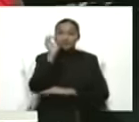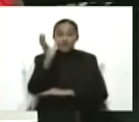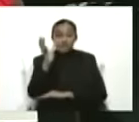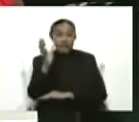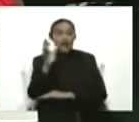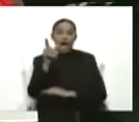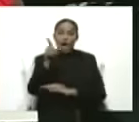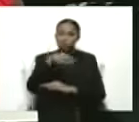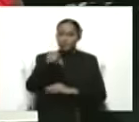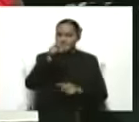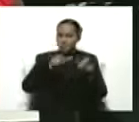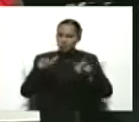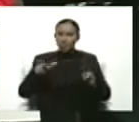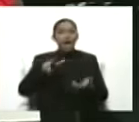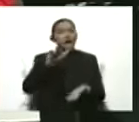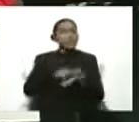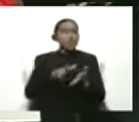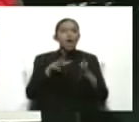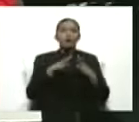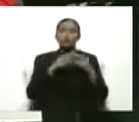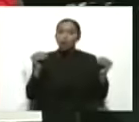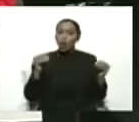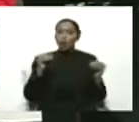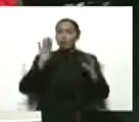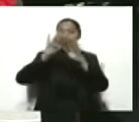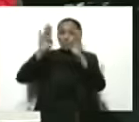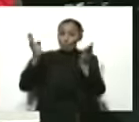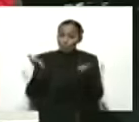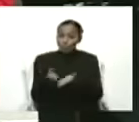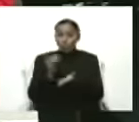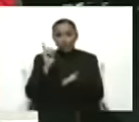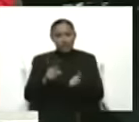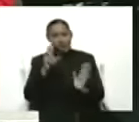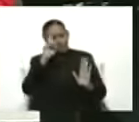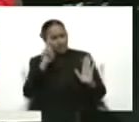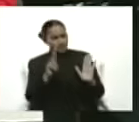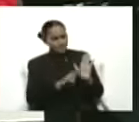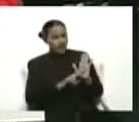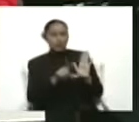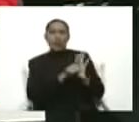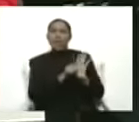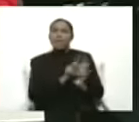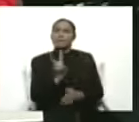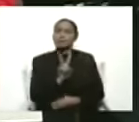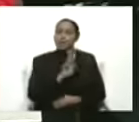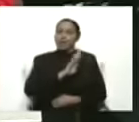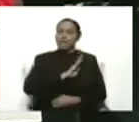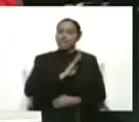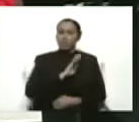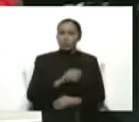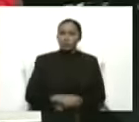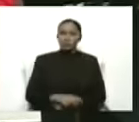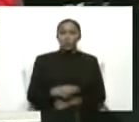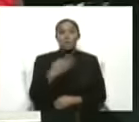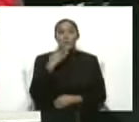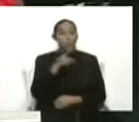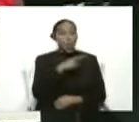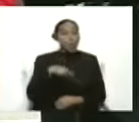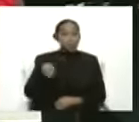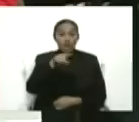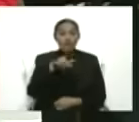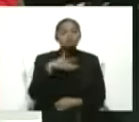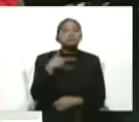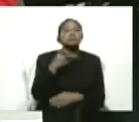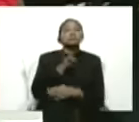como hay que respetarla en cualquier parte del mundo. Si a nosotros nos toca cualquiera de ustedes ir a un país